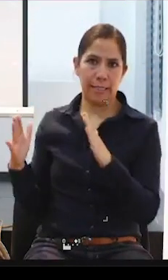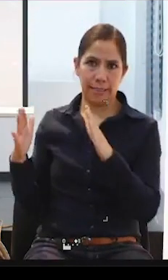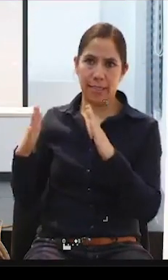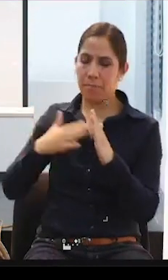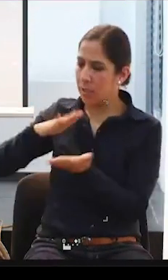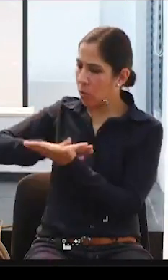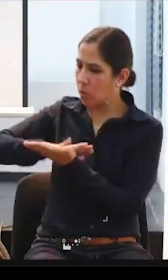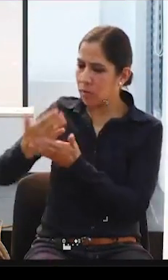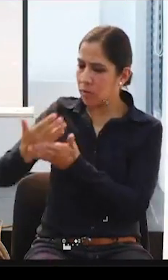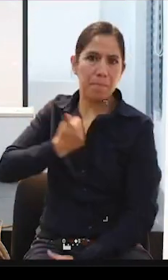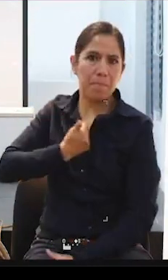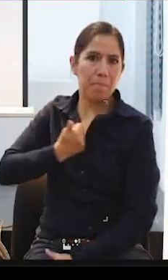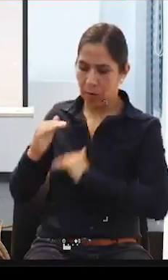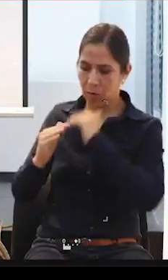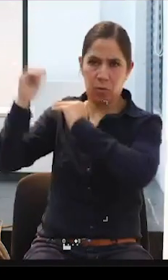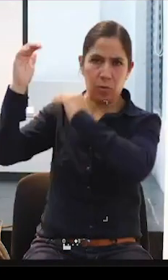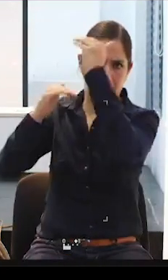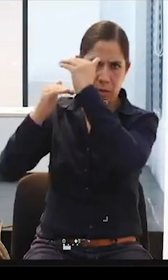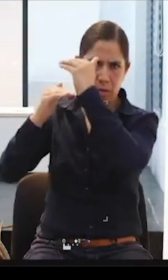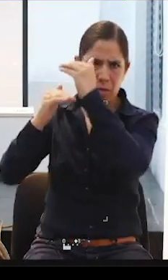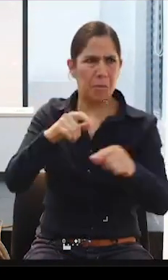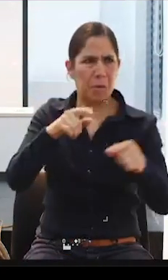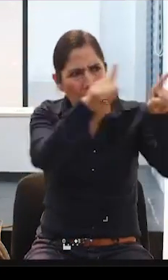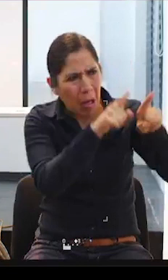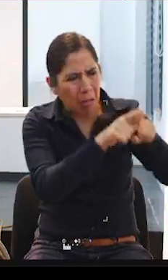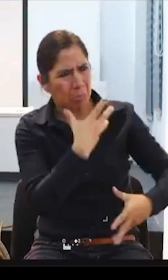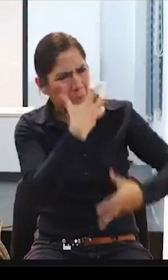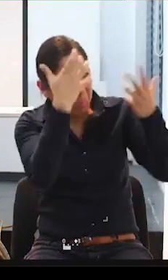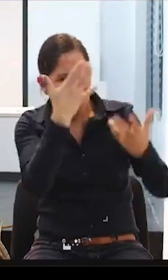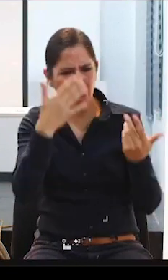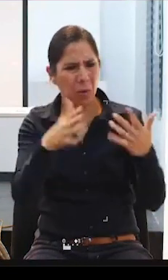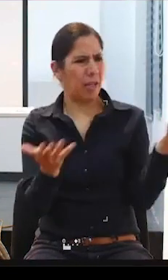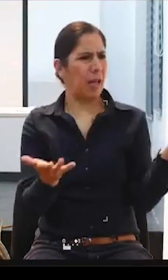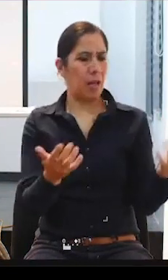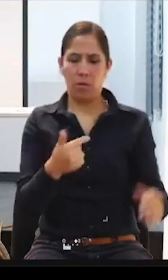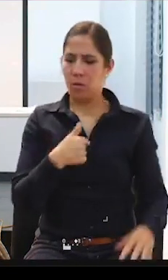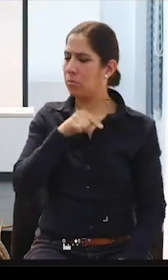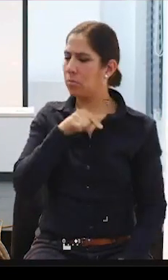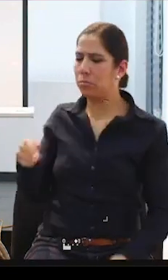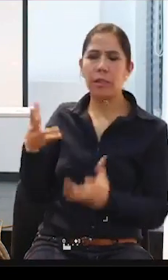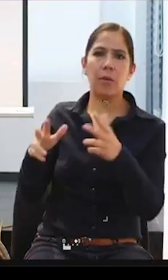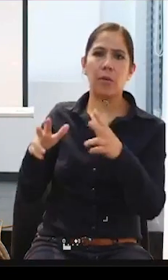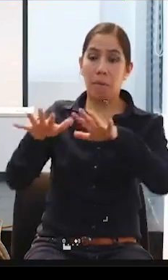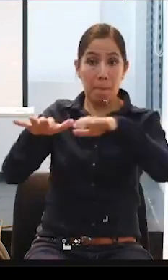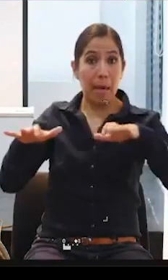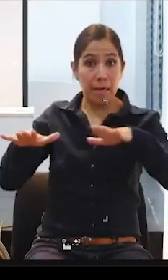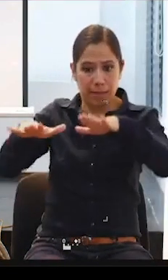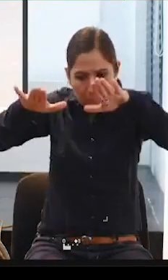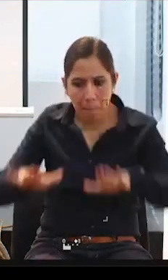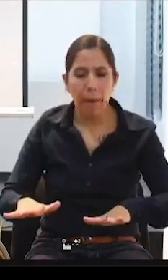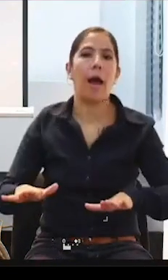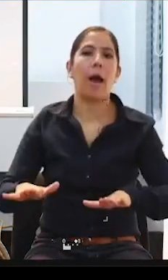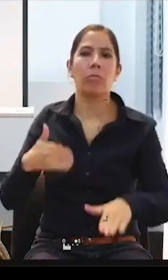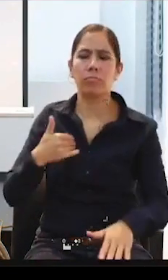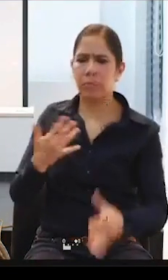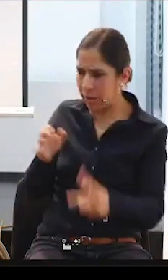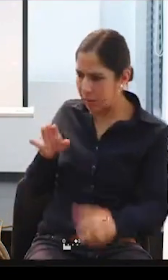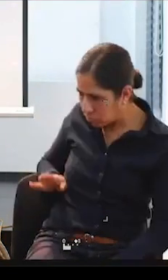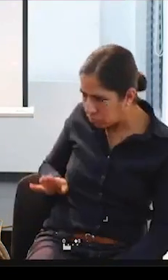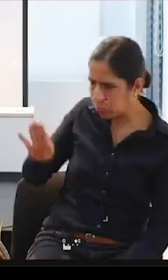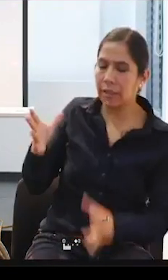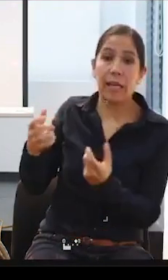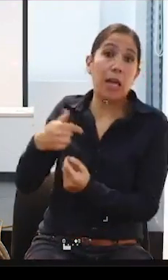porque la cocina que habíamos hecho eran los mesones bajos, tenía rampa, todo, ¿no? Y tampoco